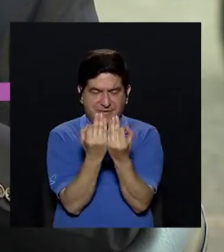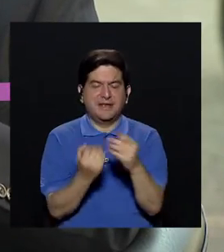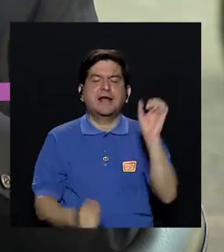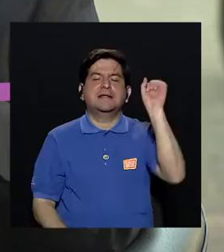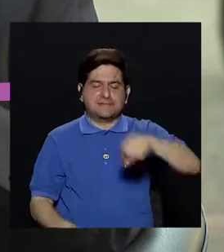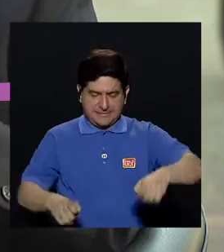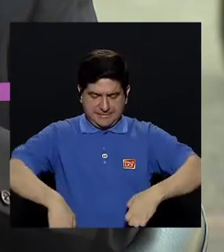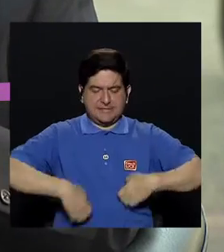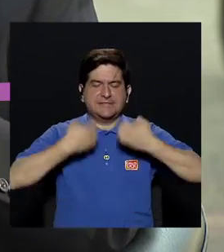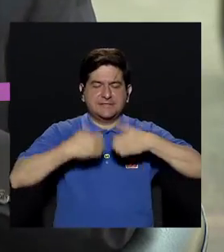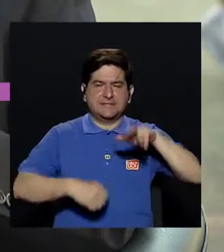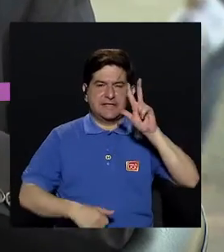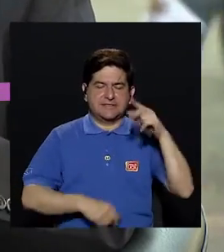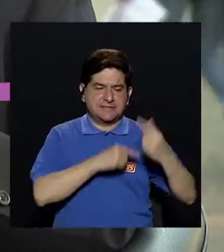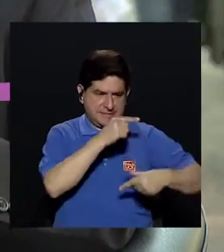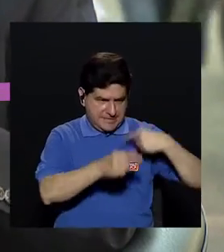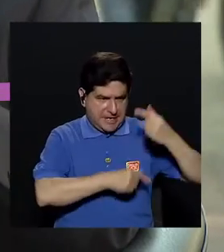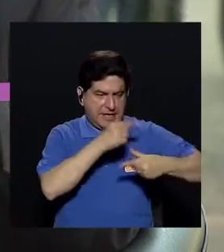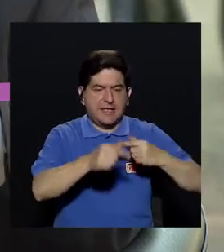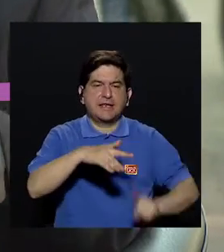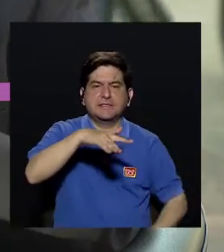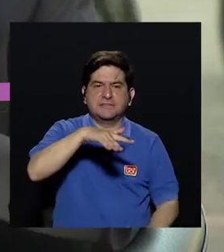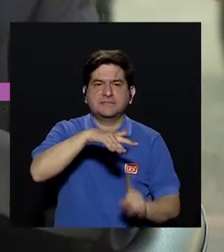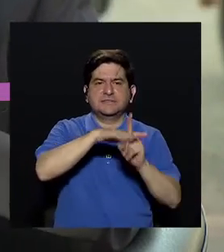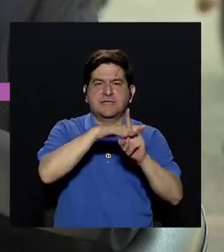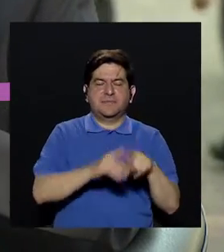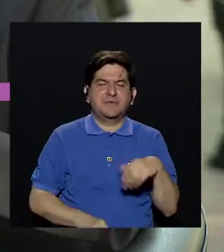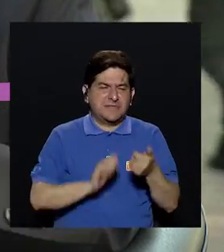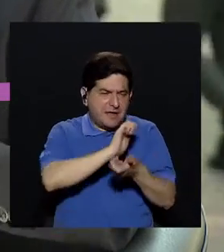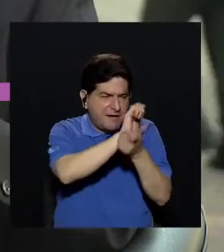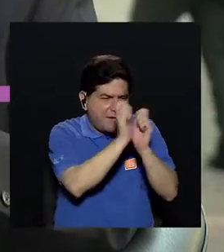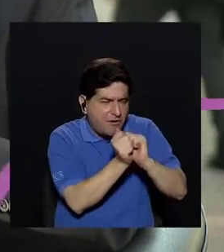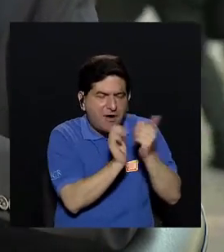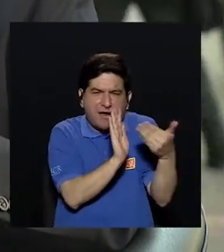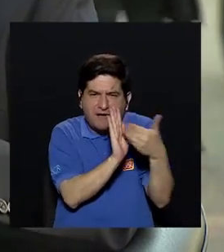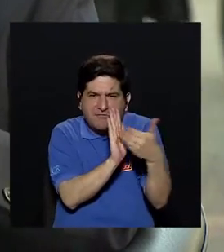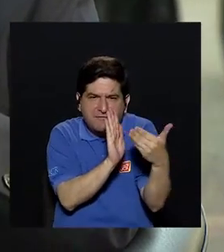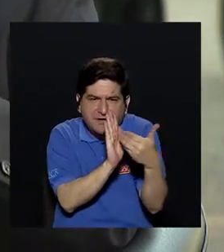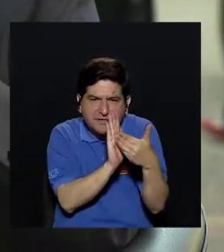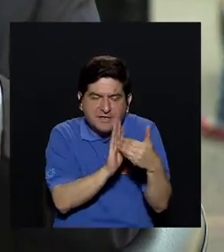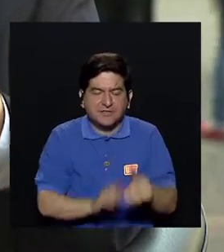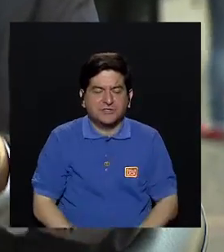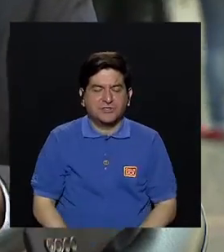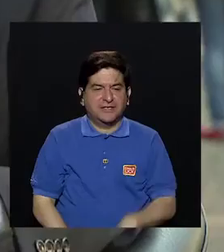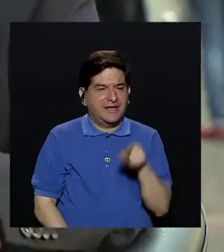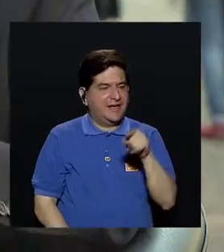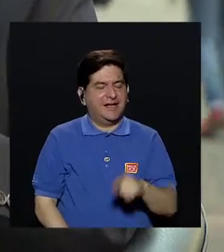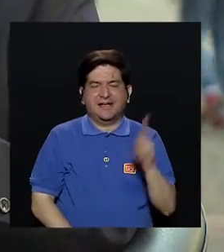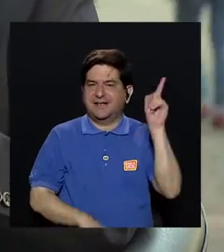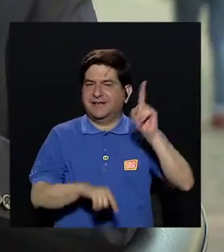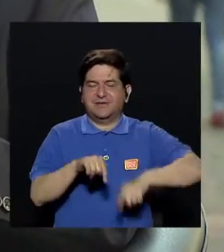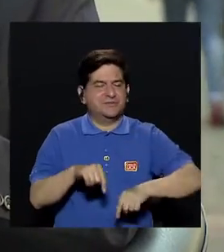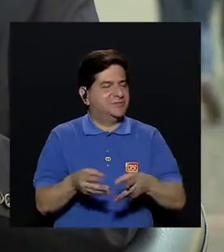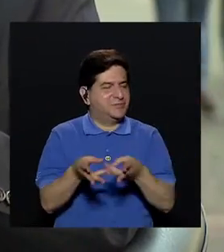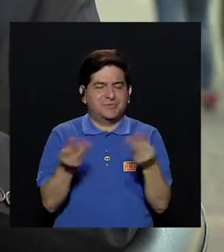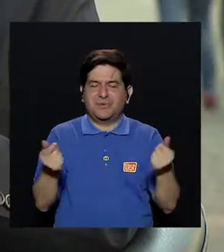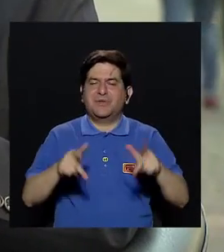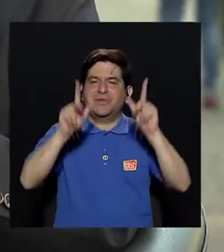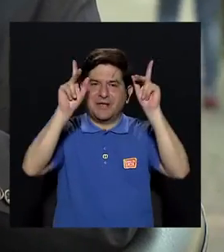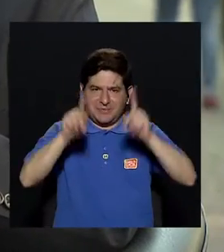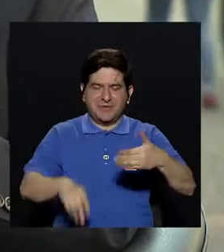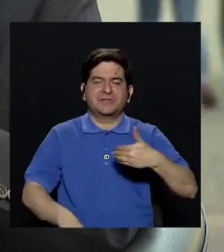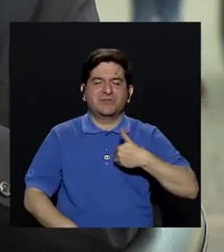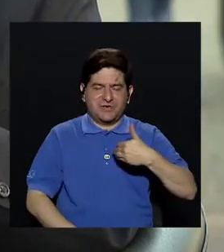sí existen tres genes que cuando aparecen mutados o alterados, irremediablemente a la persona